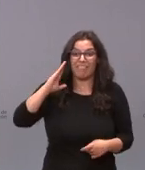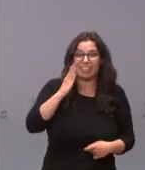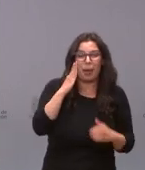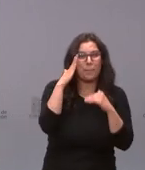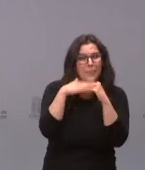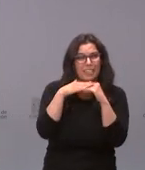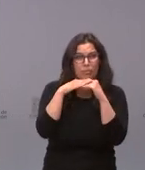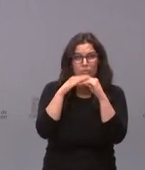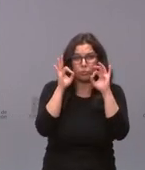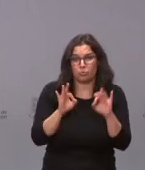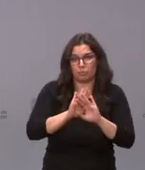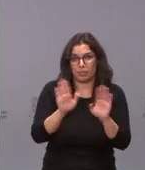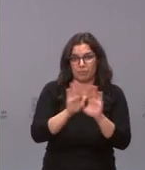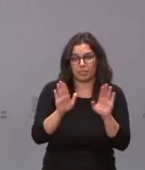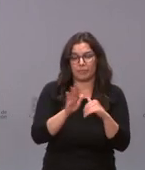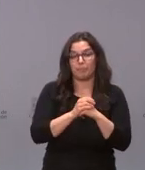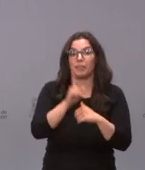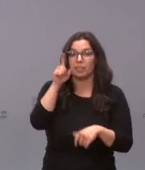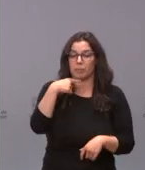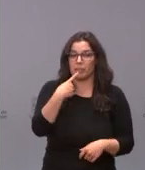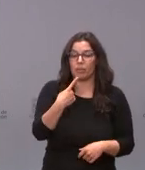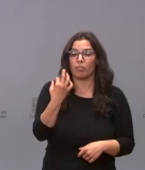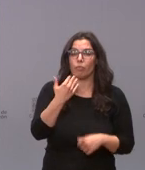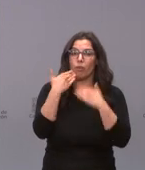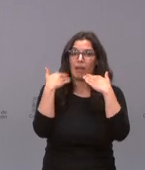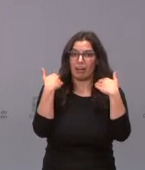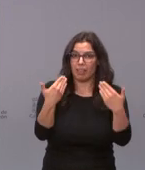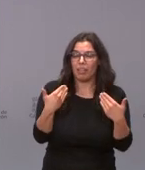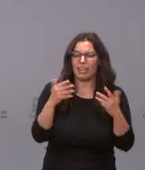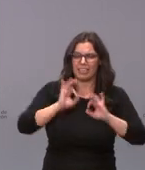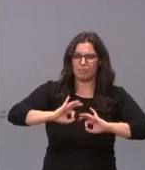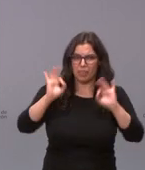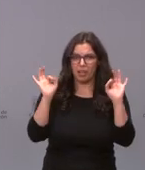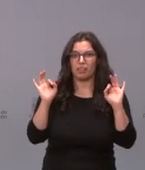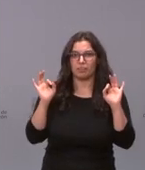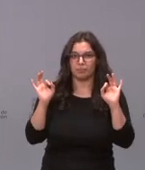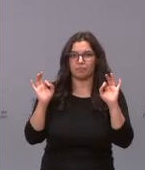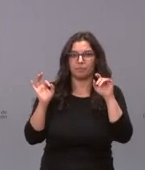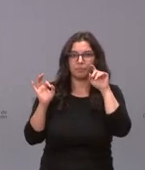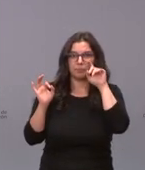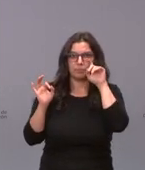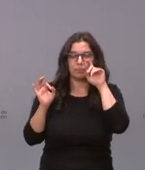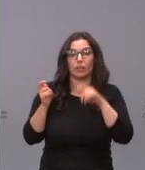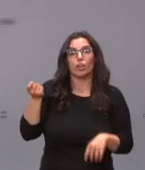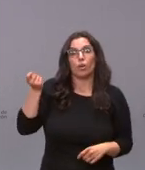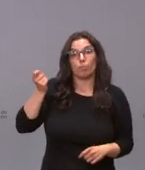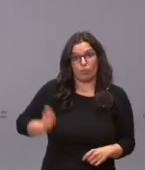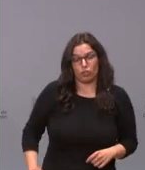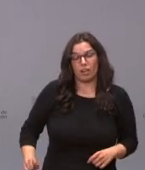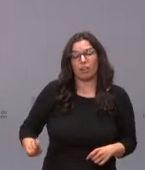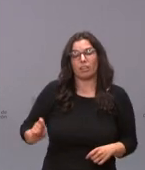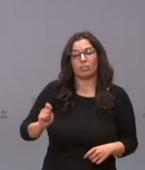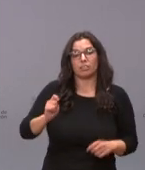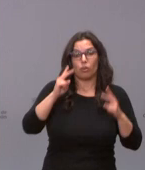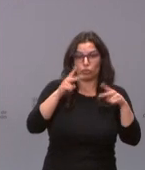posible y además he de decir que tengo que agradecer muy especialmente tanto a los profesionales de la hostelería como a sus